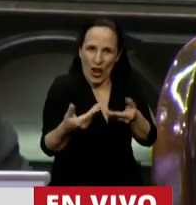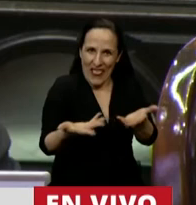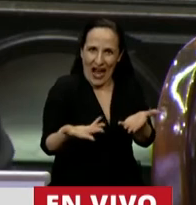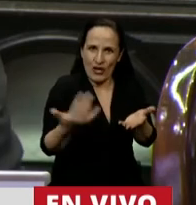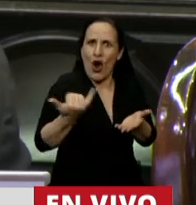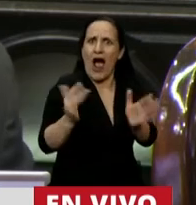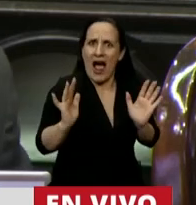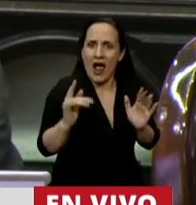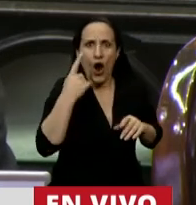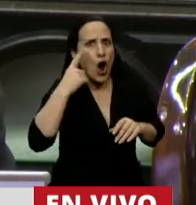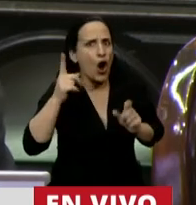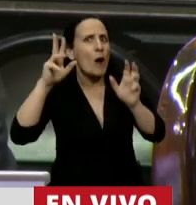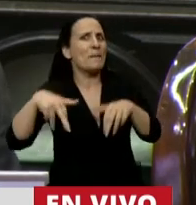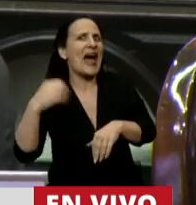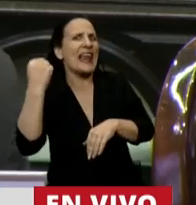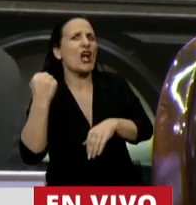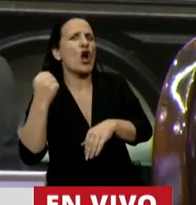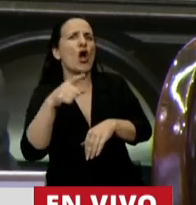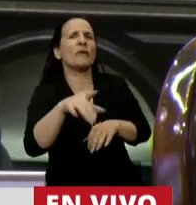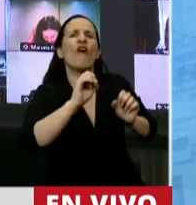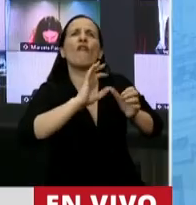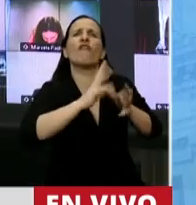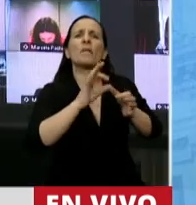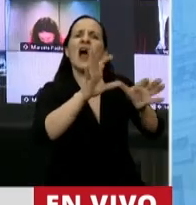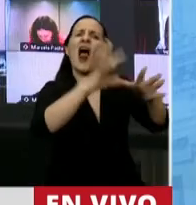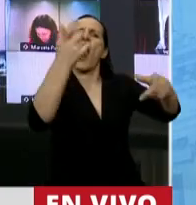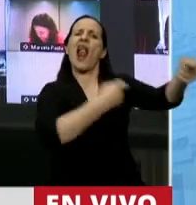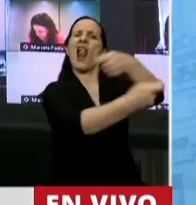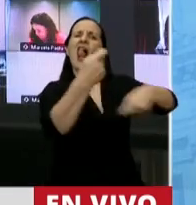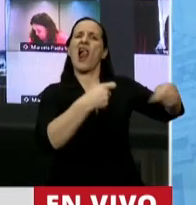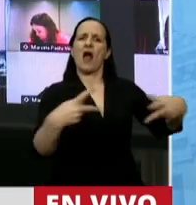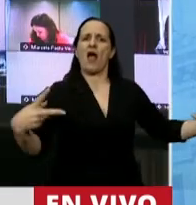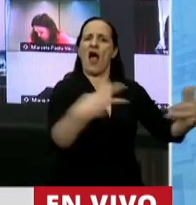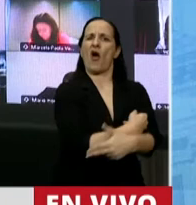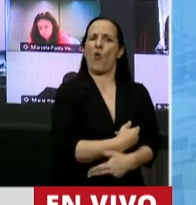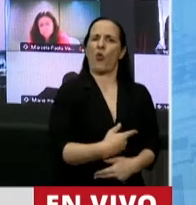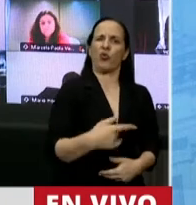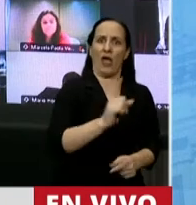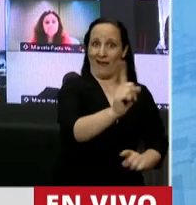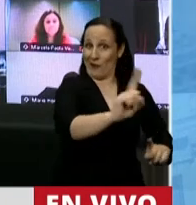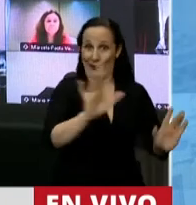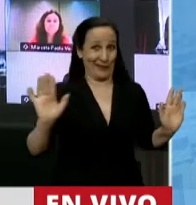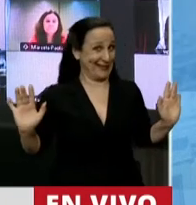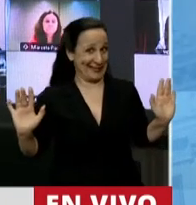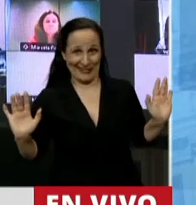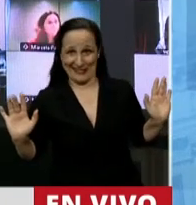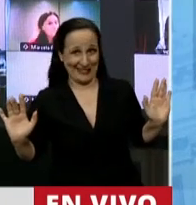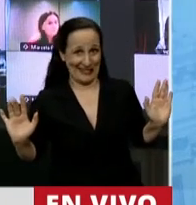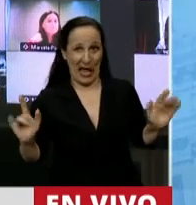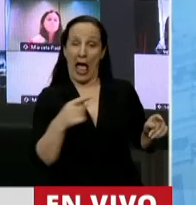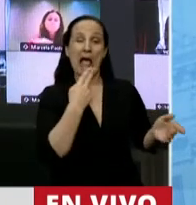no es tener un plan económico liberal, un plan económico de ajuste. No es tener una carga